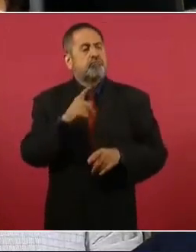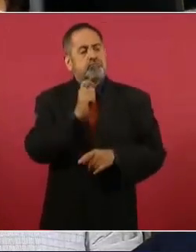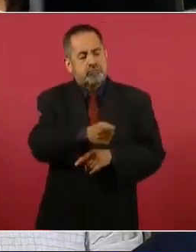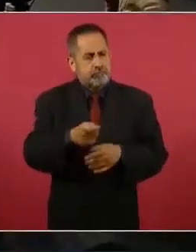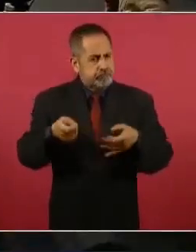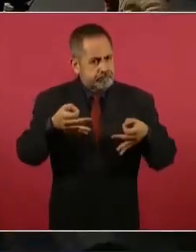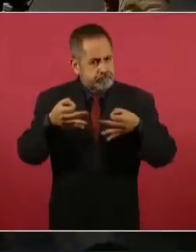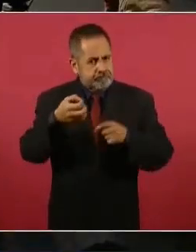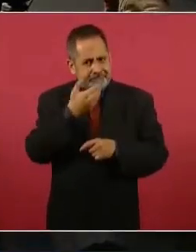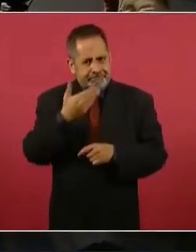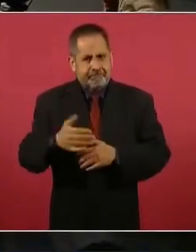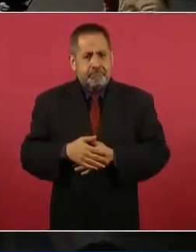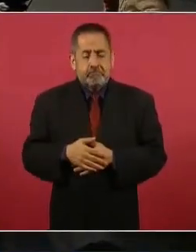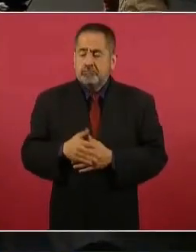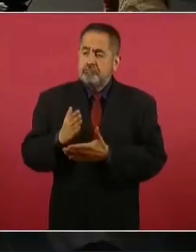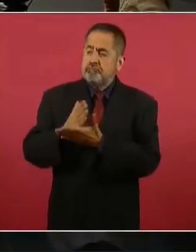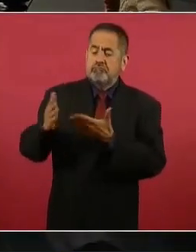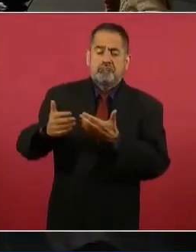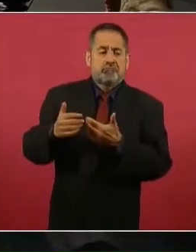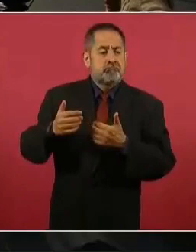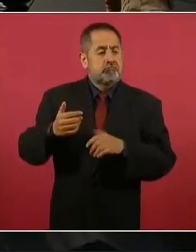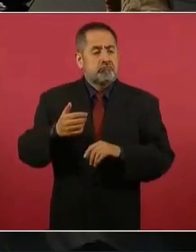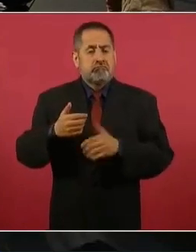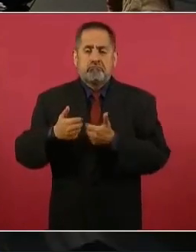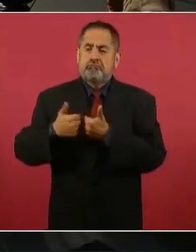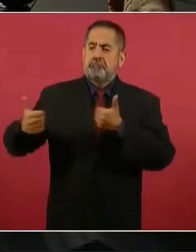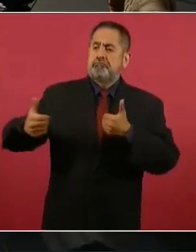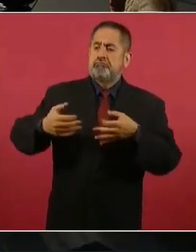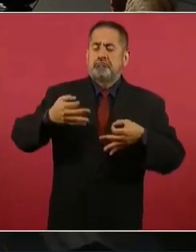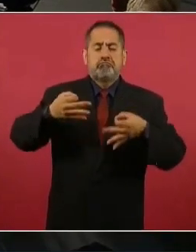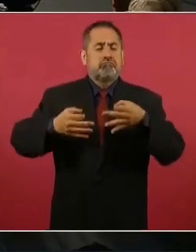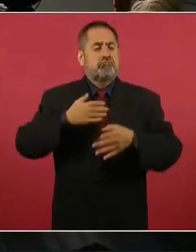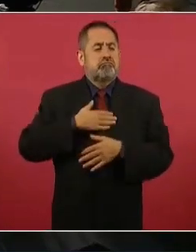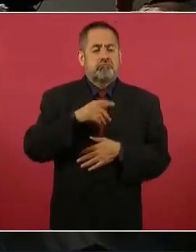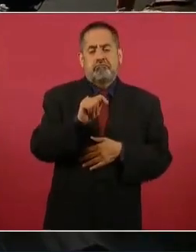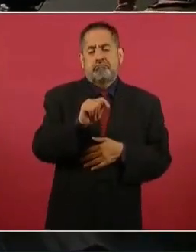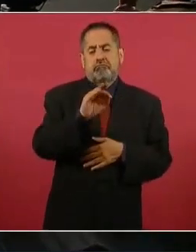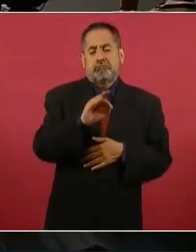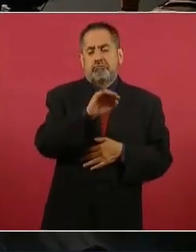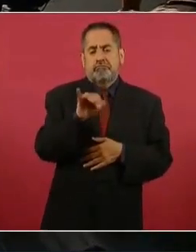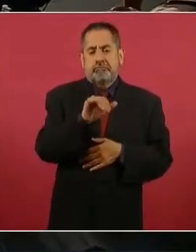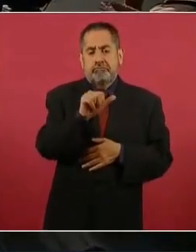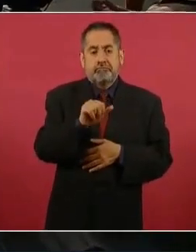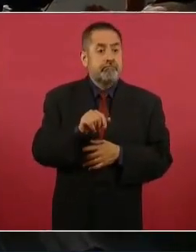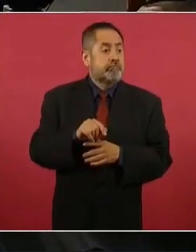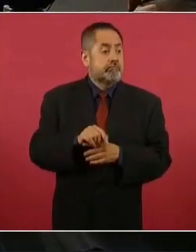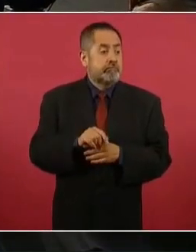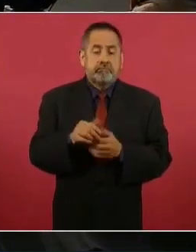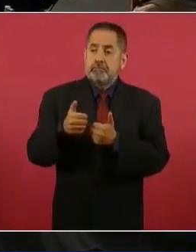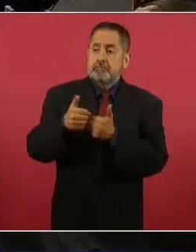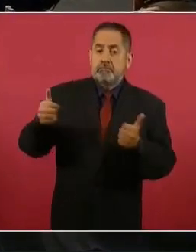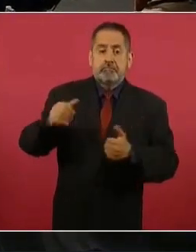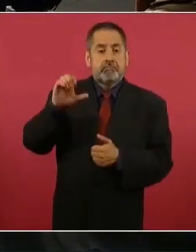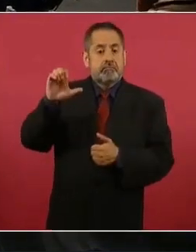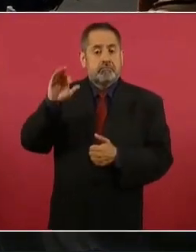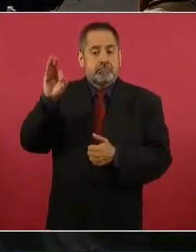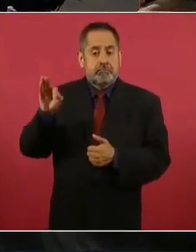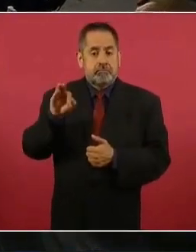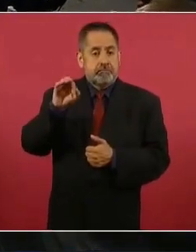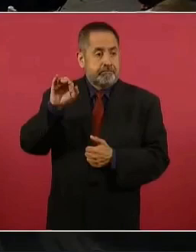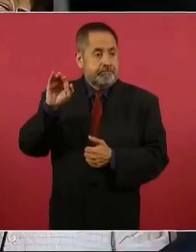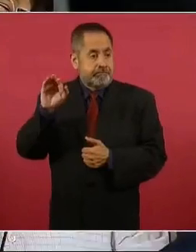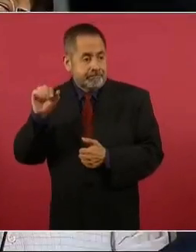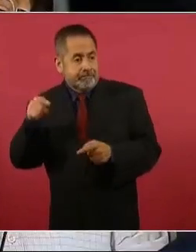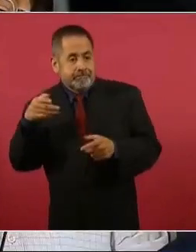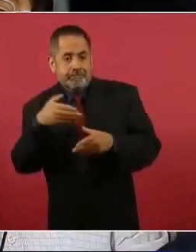Tienen tanta autonomía que han quedado fuera del escrutinio del Consejo de la Judicatura Federal y sólo en